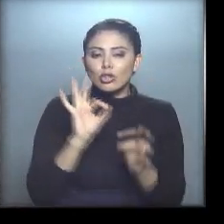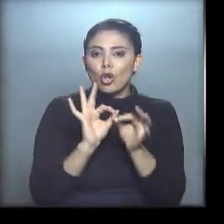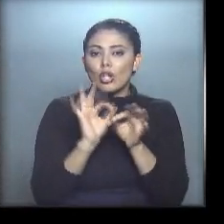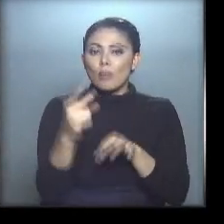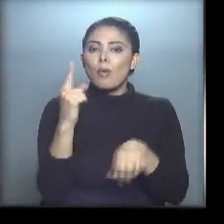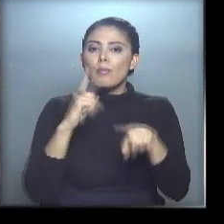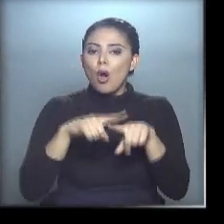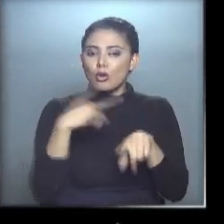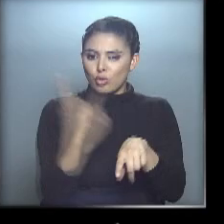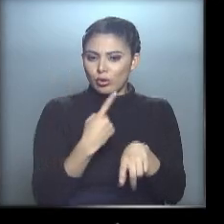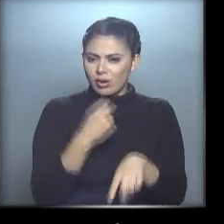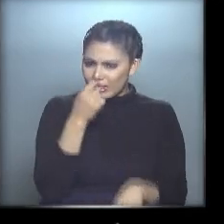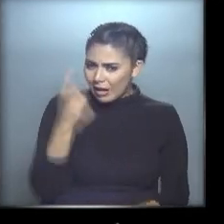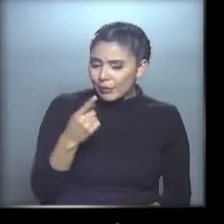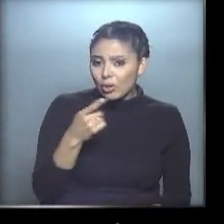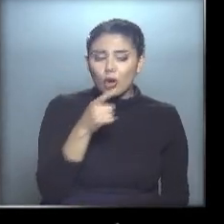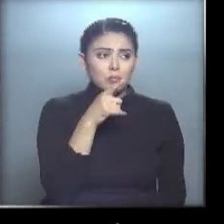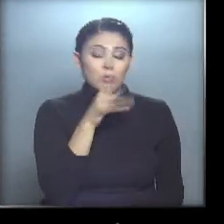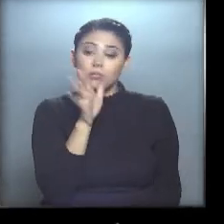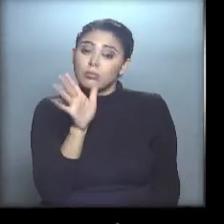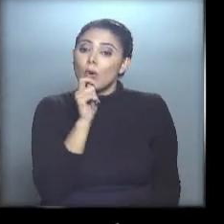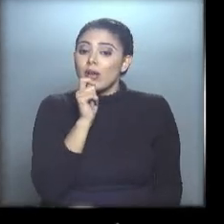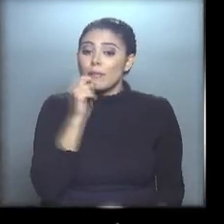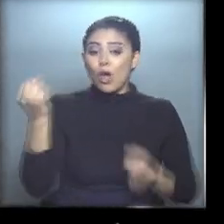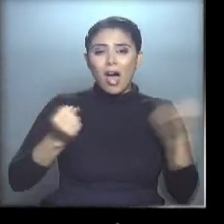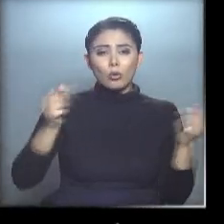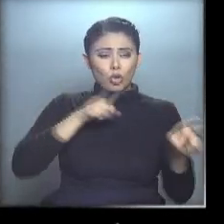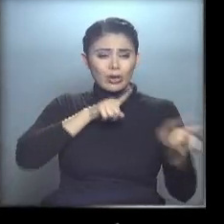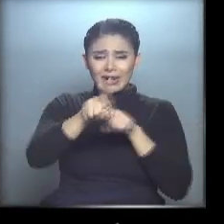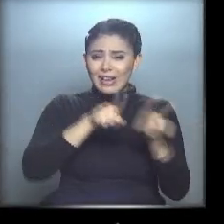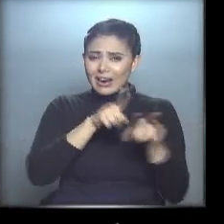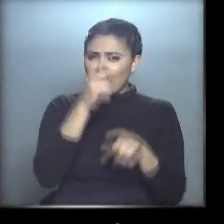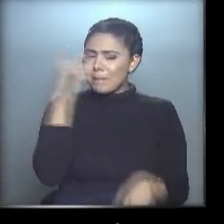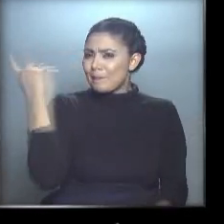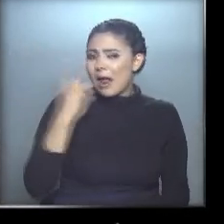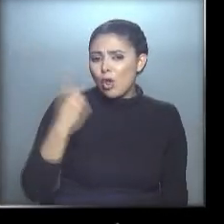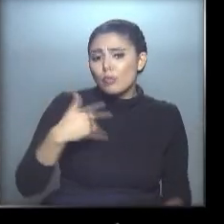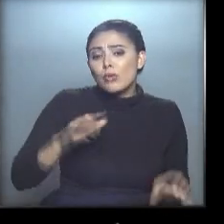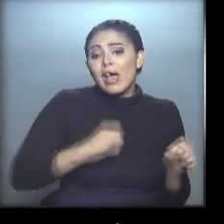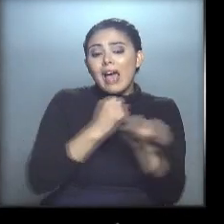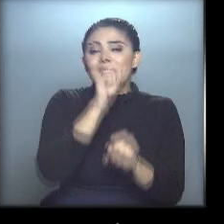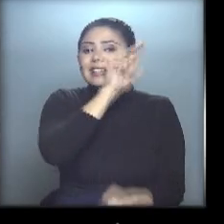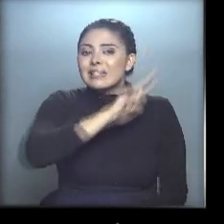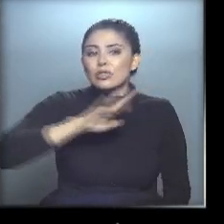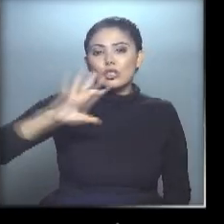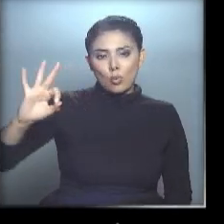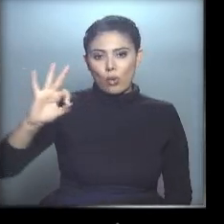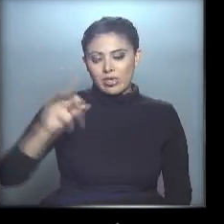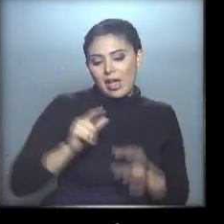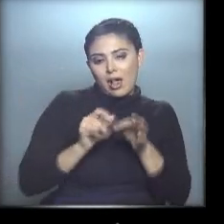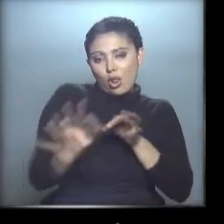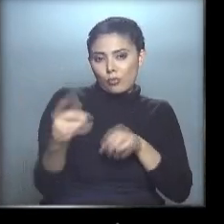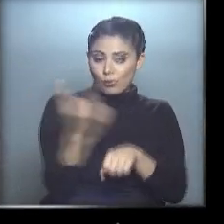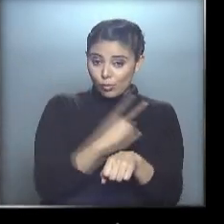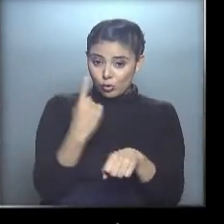hora. ¿Y eso es muy rápido? Bueno, un auto de carrera a velocidad máxima podría llegar a 350 kilómetros por